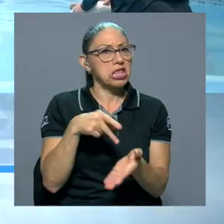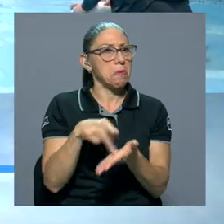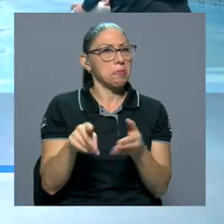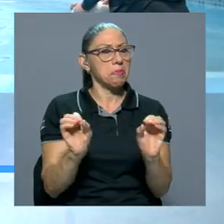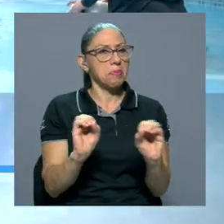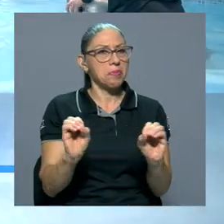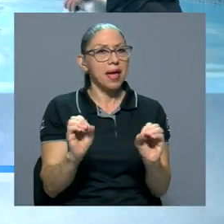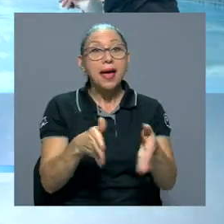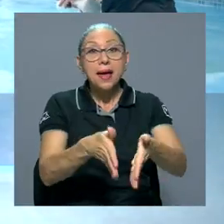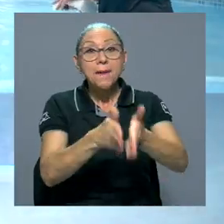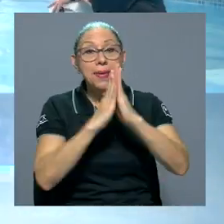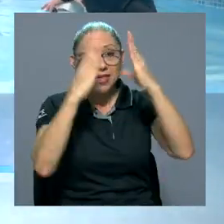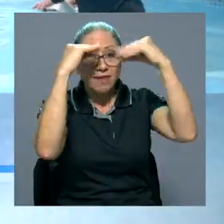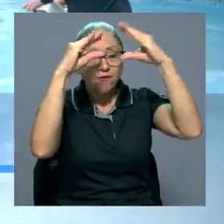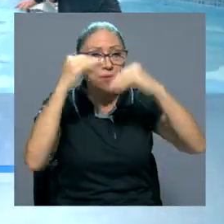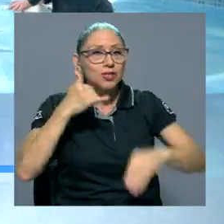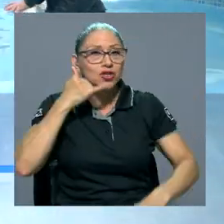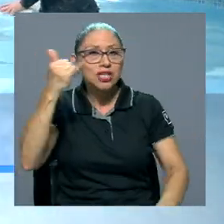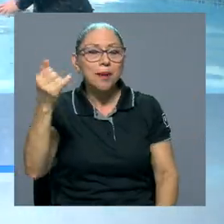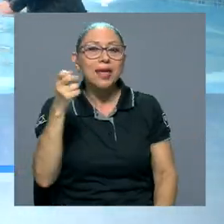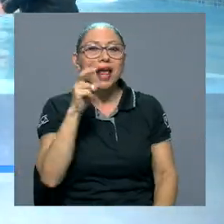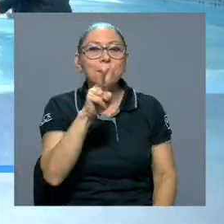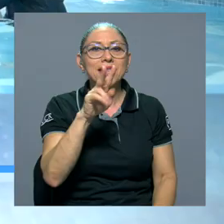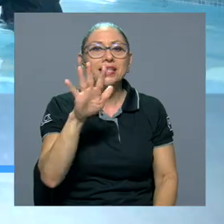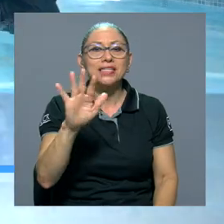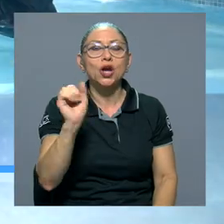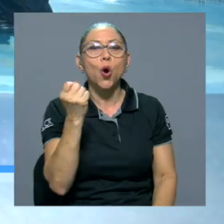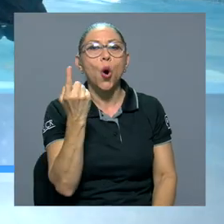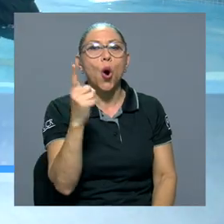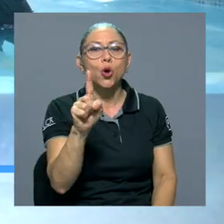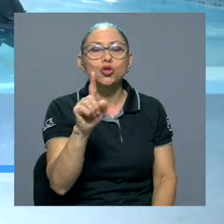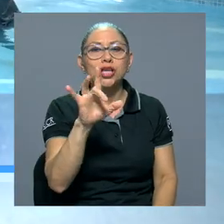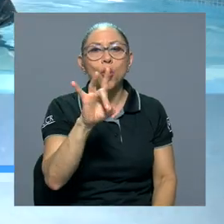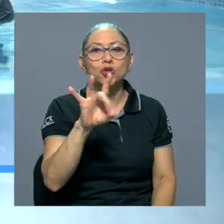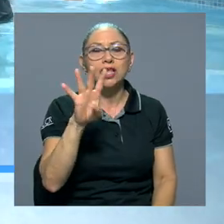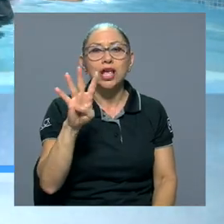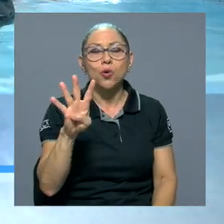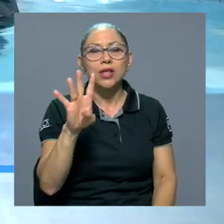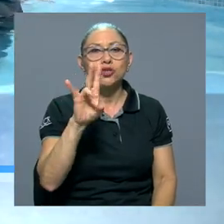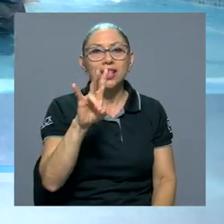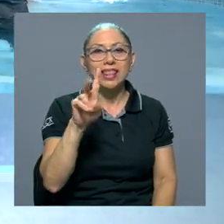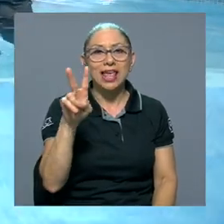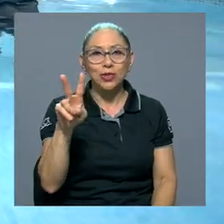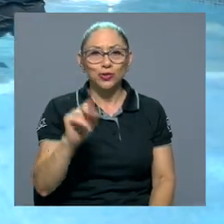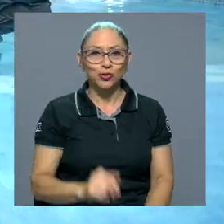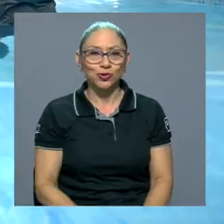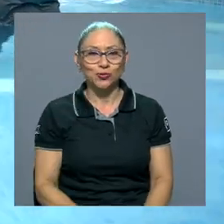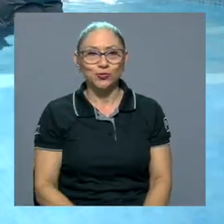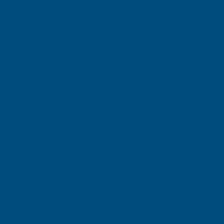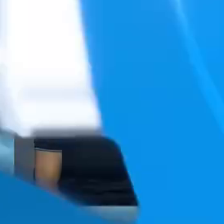solicitar información, llame al 25 11 84 72.